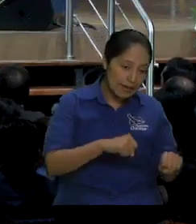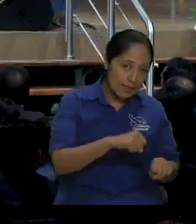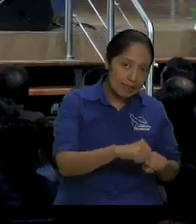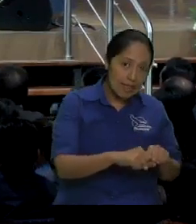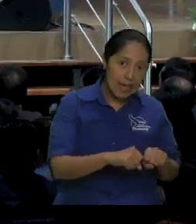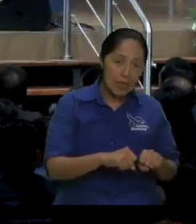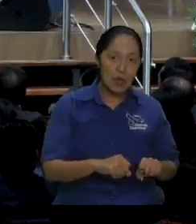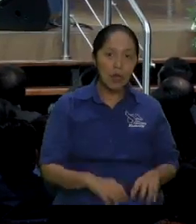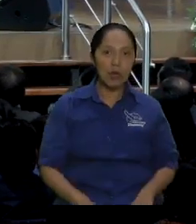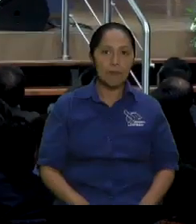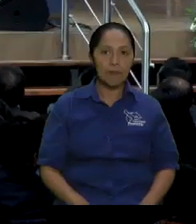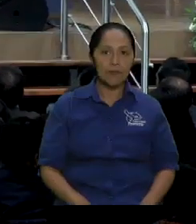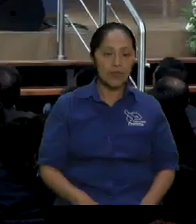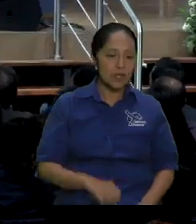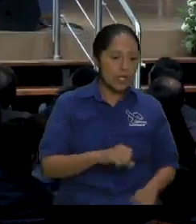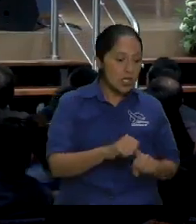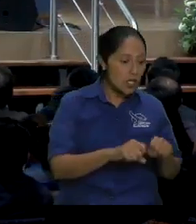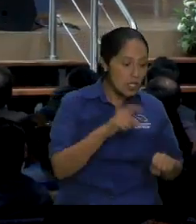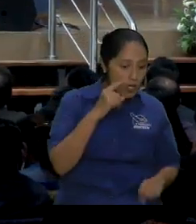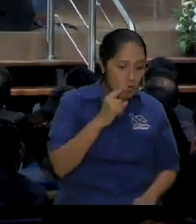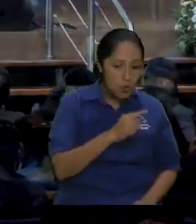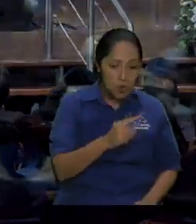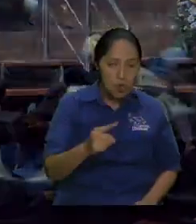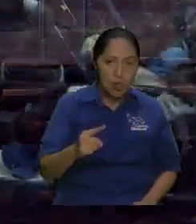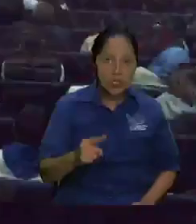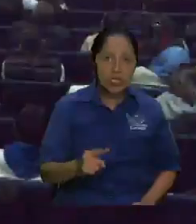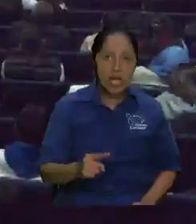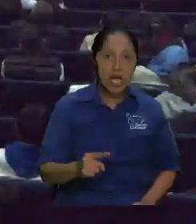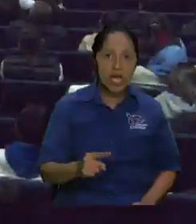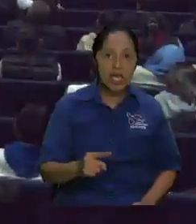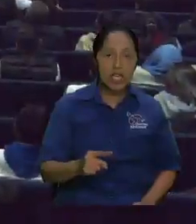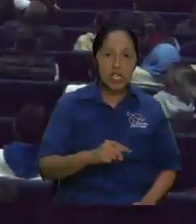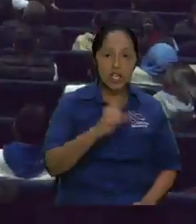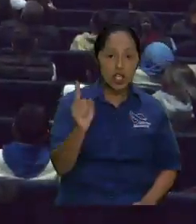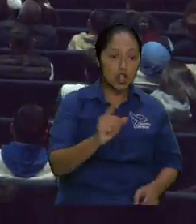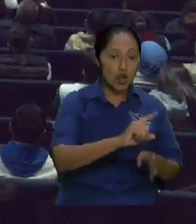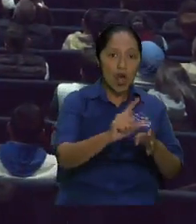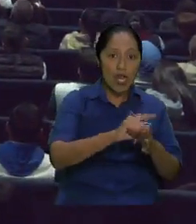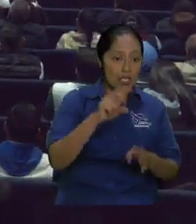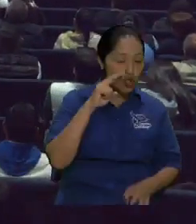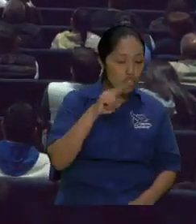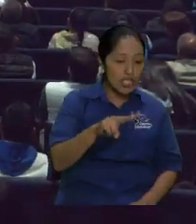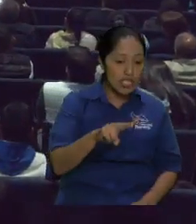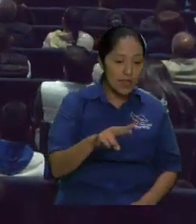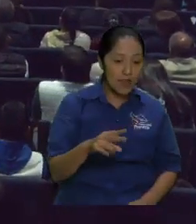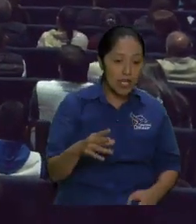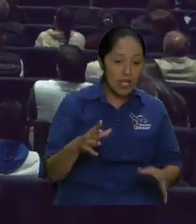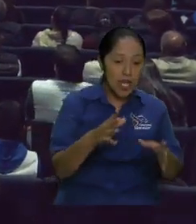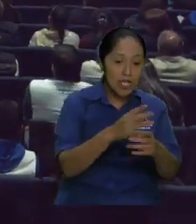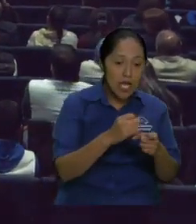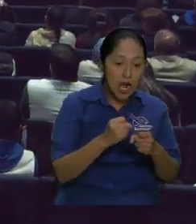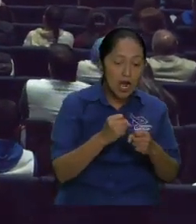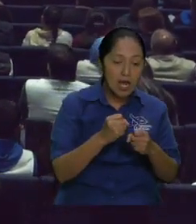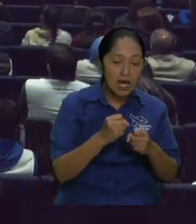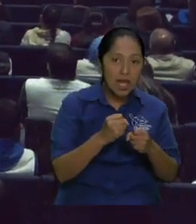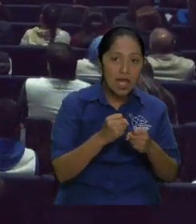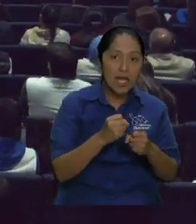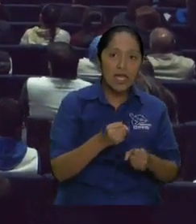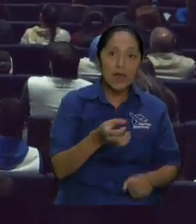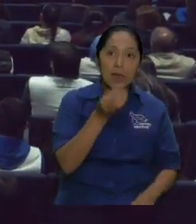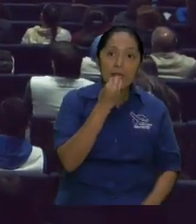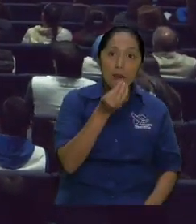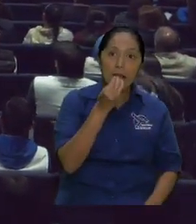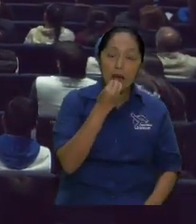si encuentra él él encuentra entra Canaán y agarra leche agarra miel y lo empieza lo empieza